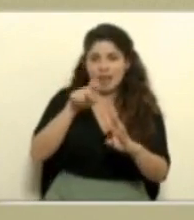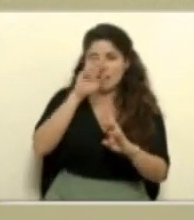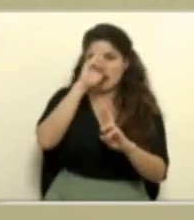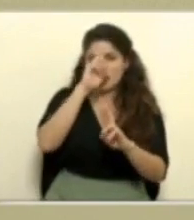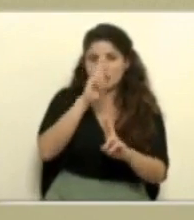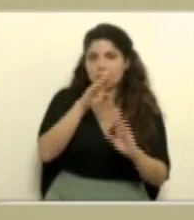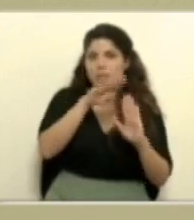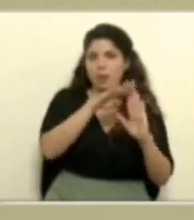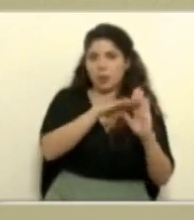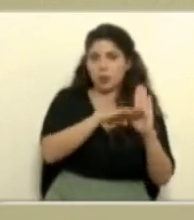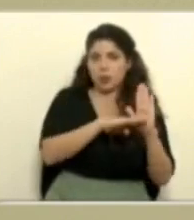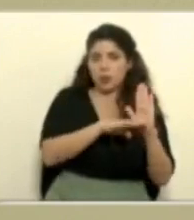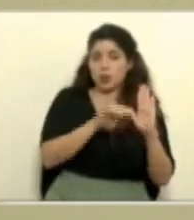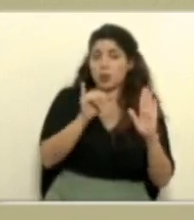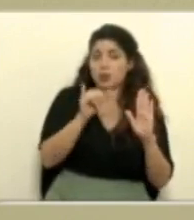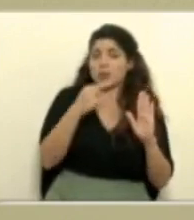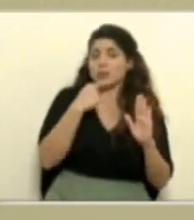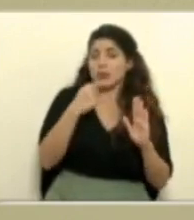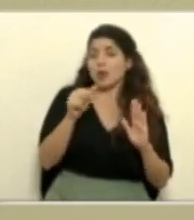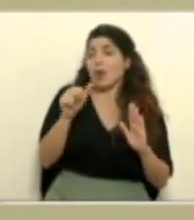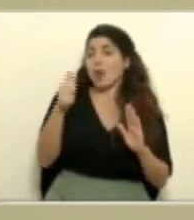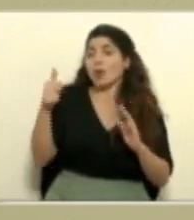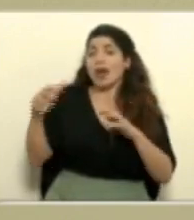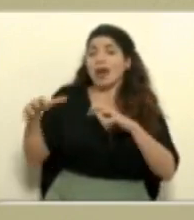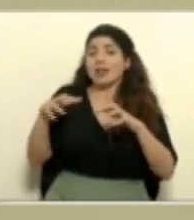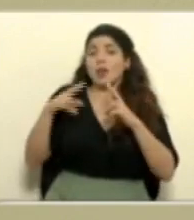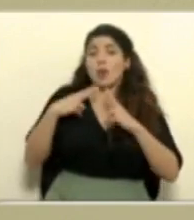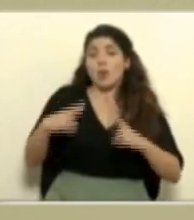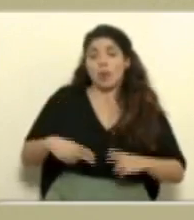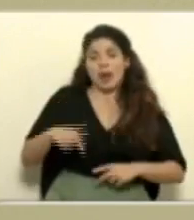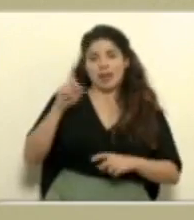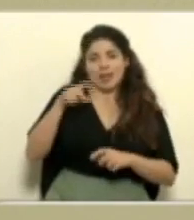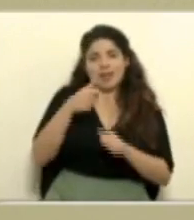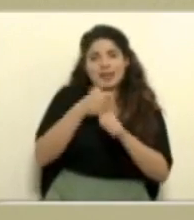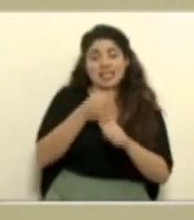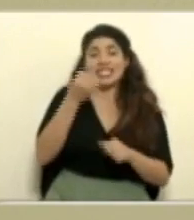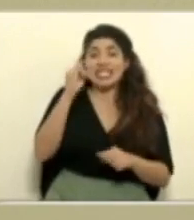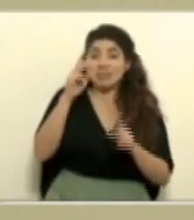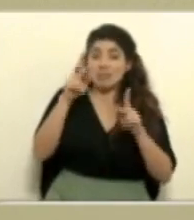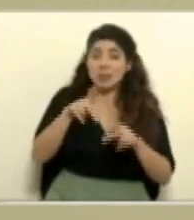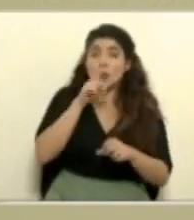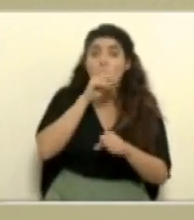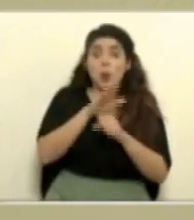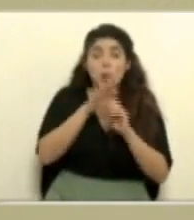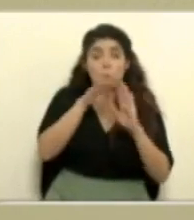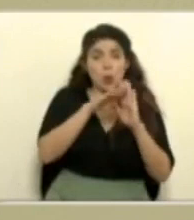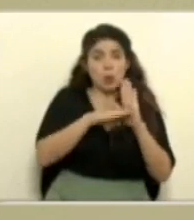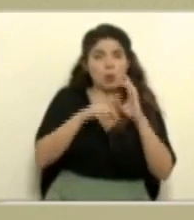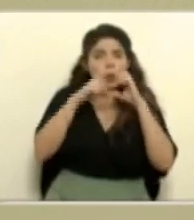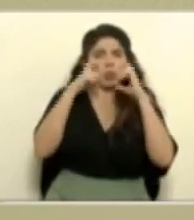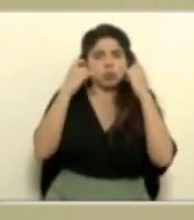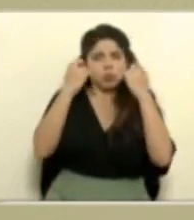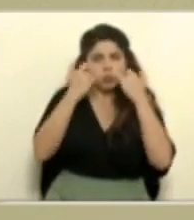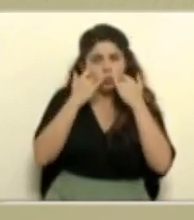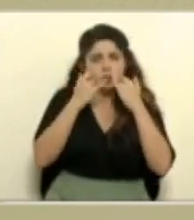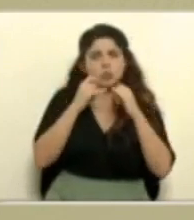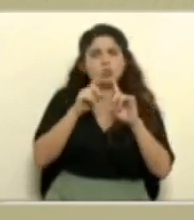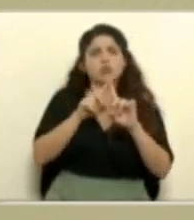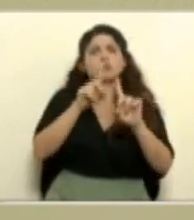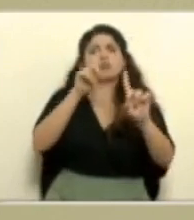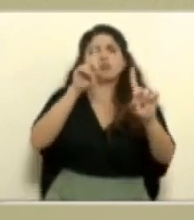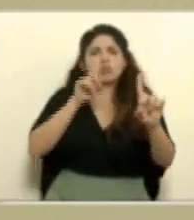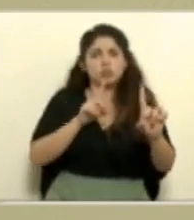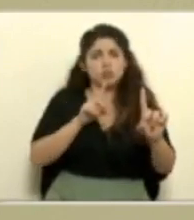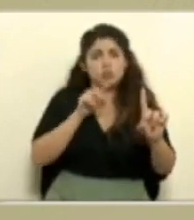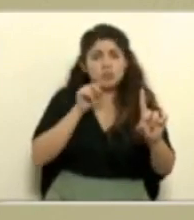de salud así como lo hemos hablado para las demás actividades humanas mientras cumplamos protocolos mientras no nos quitemos la mascarilla mientras guardemos el